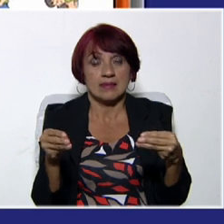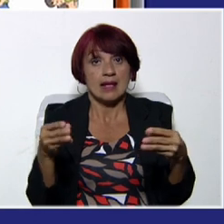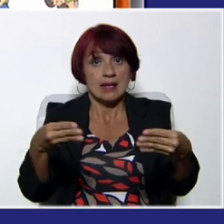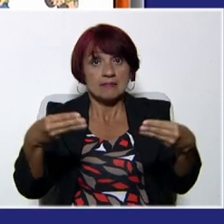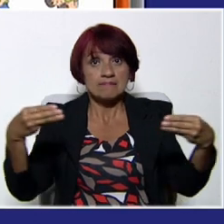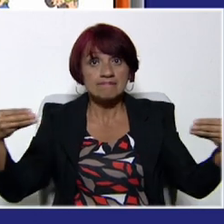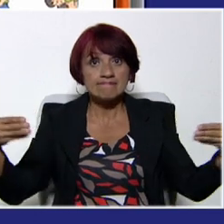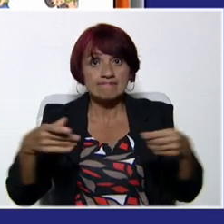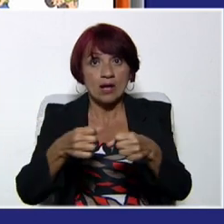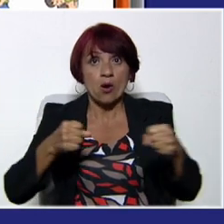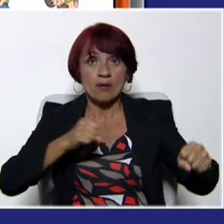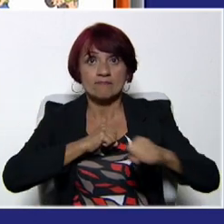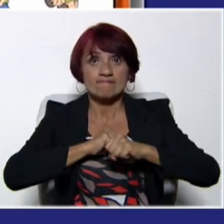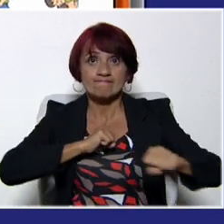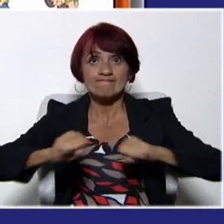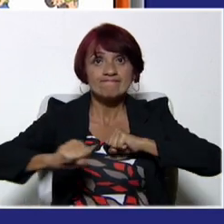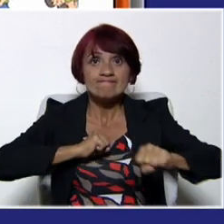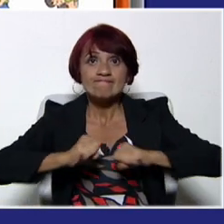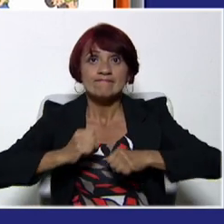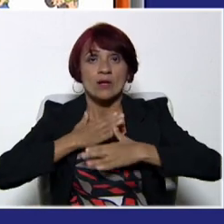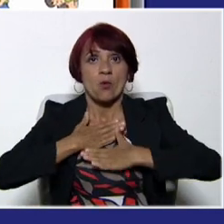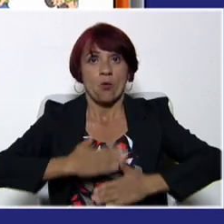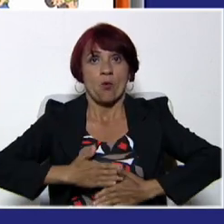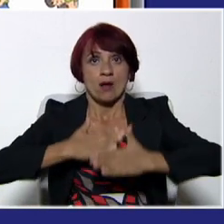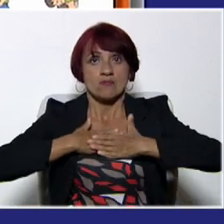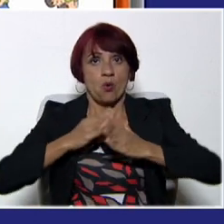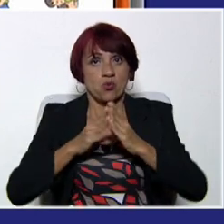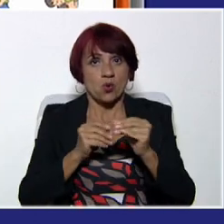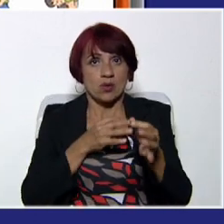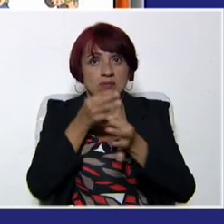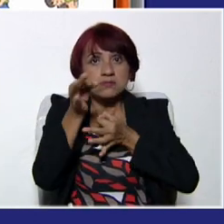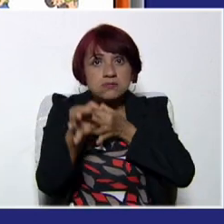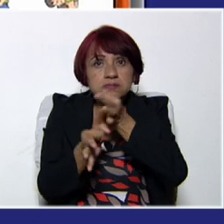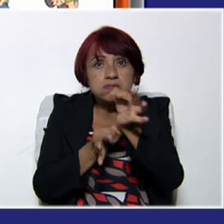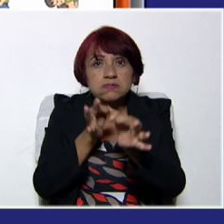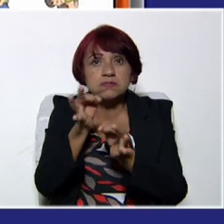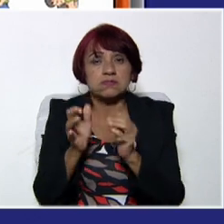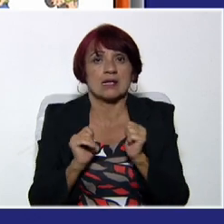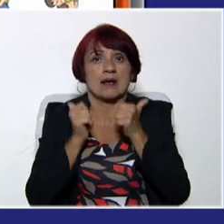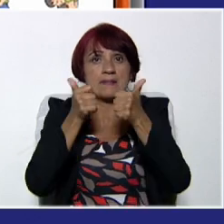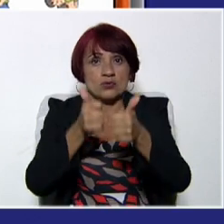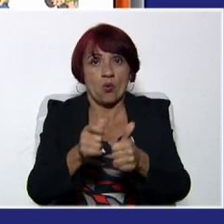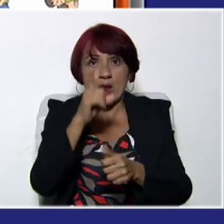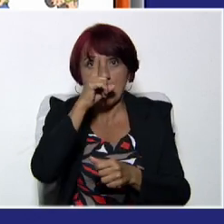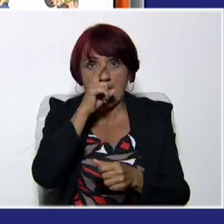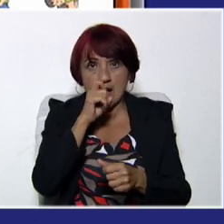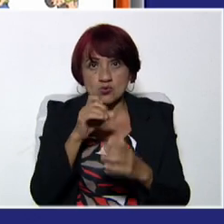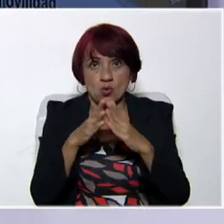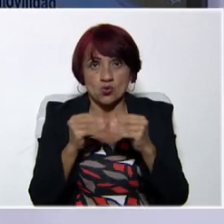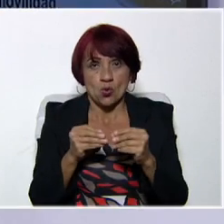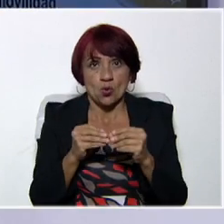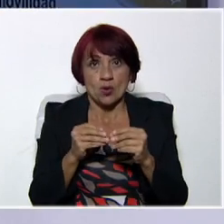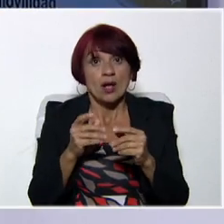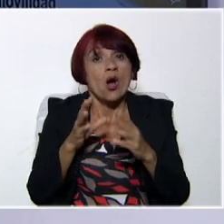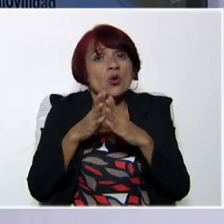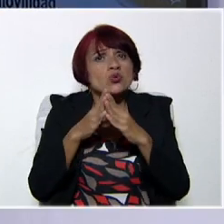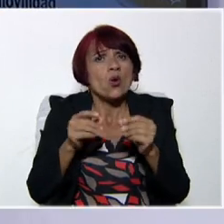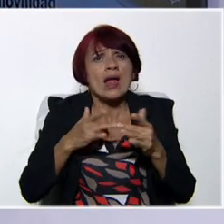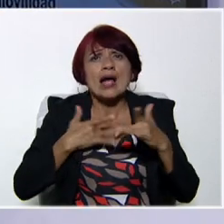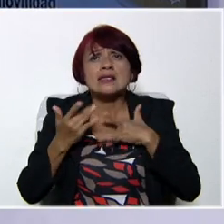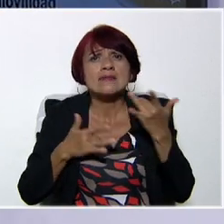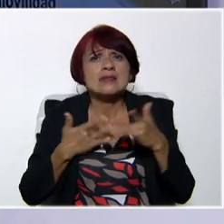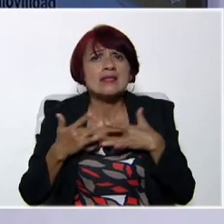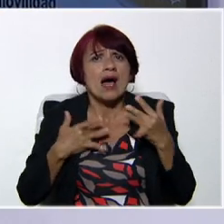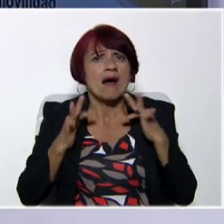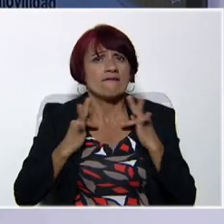elasticidad y movilidad articular. Lo que venimos hablando desde que inició el año escolar, que toda actividad